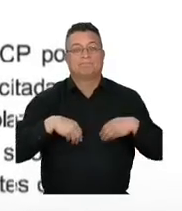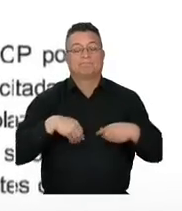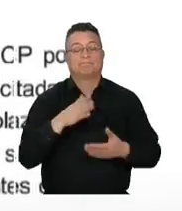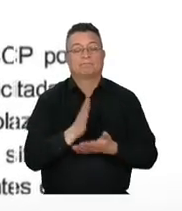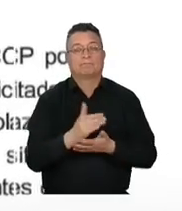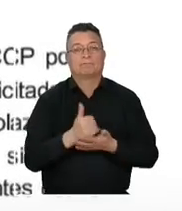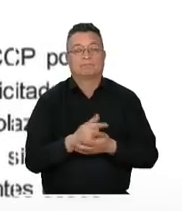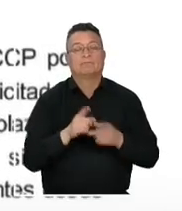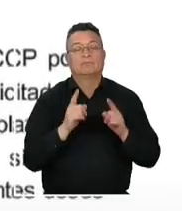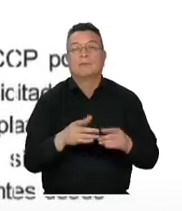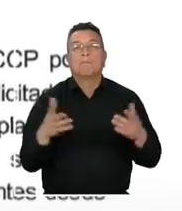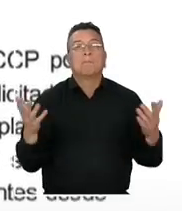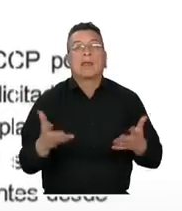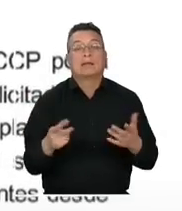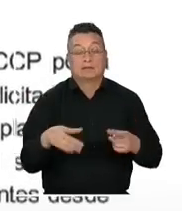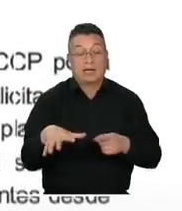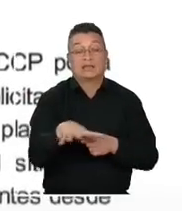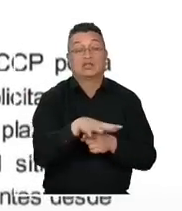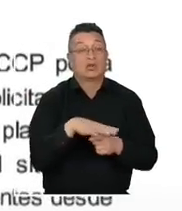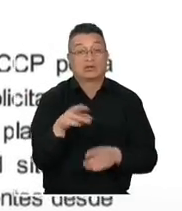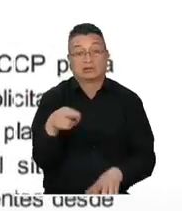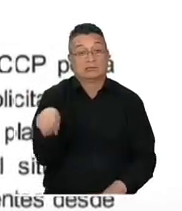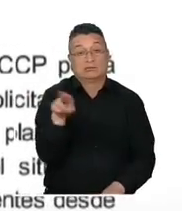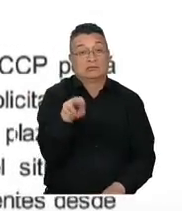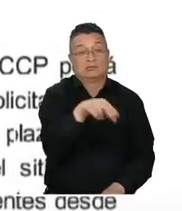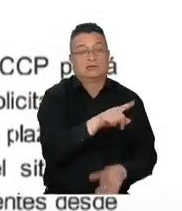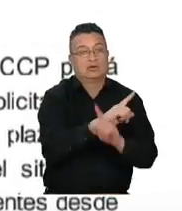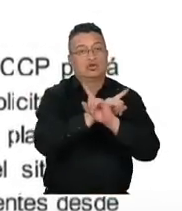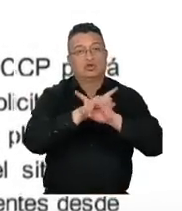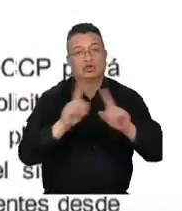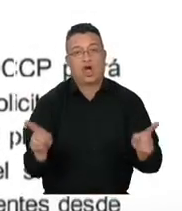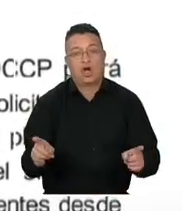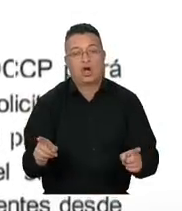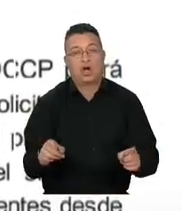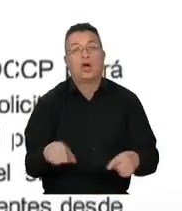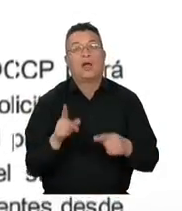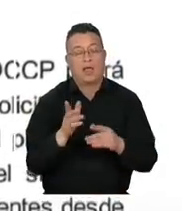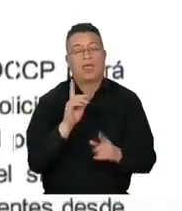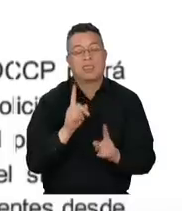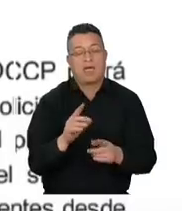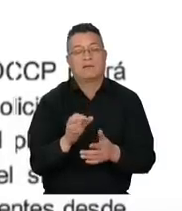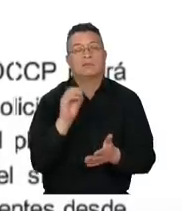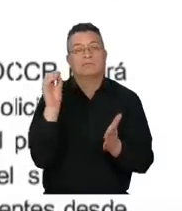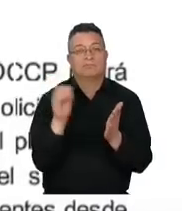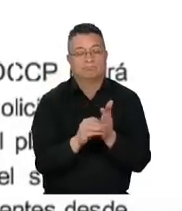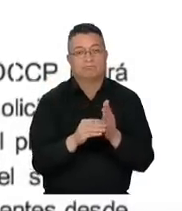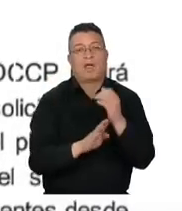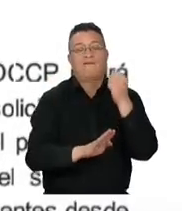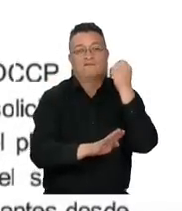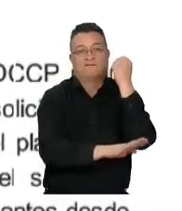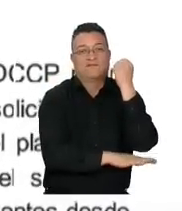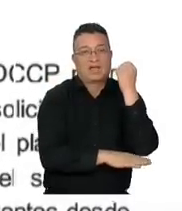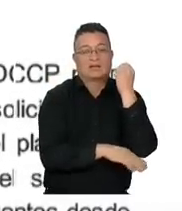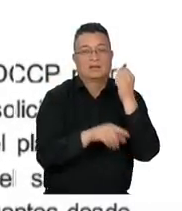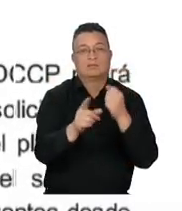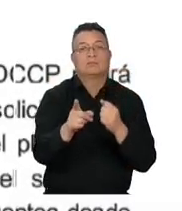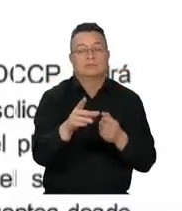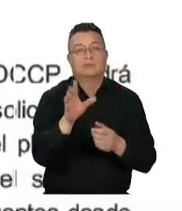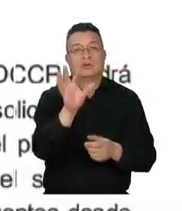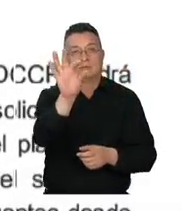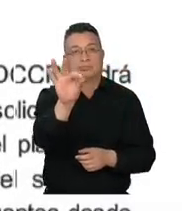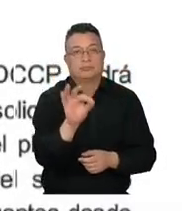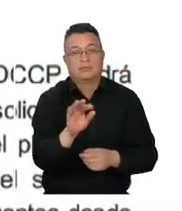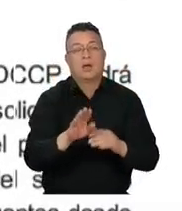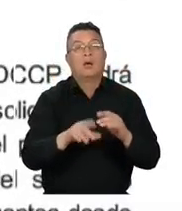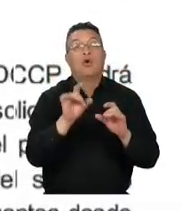pertinentes para que esta situación no se reitere en lo sucesivo, debiendo establecer en las respectivas fases que la adjudicación se efectuará